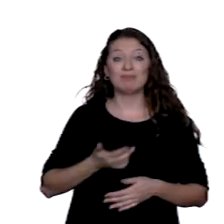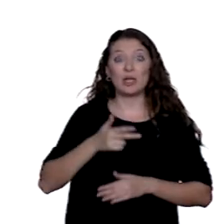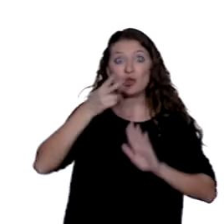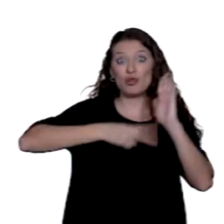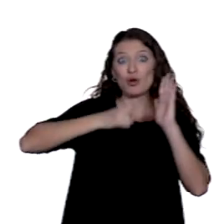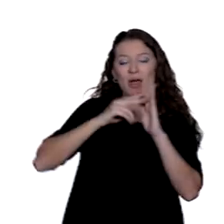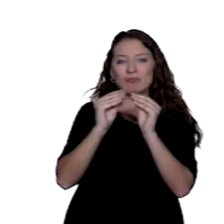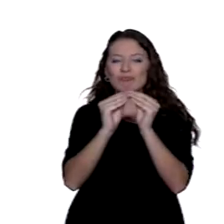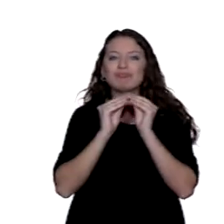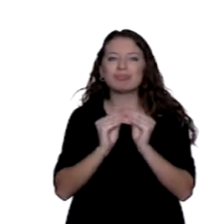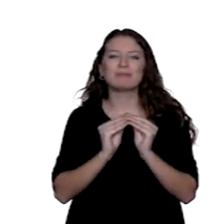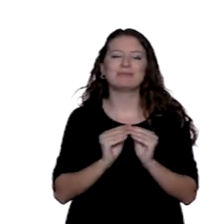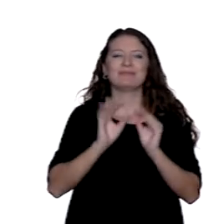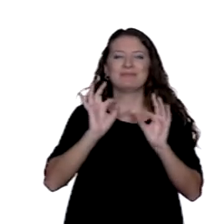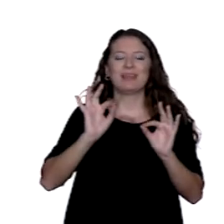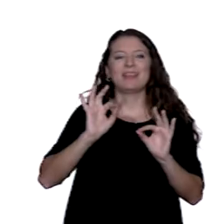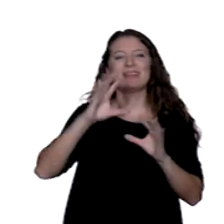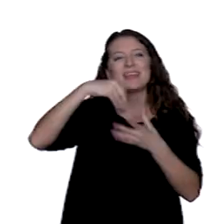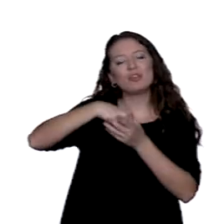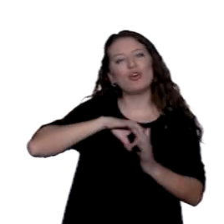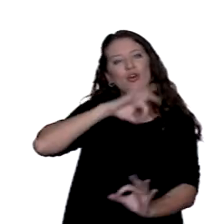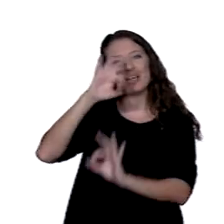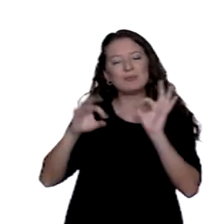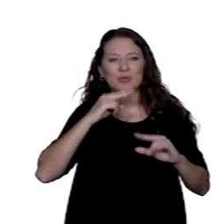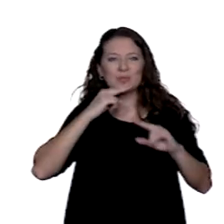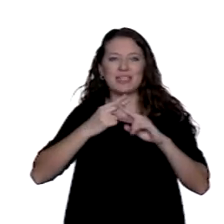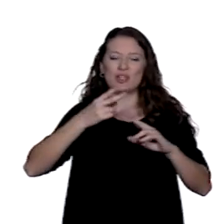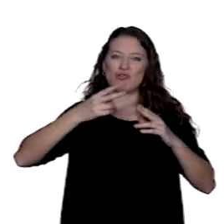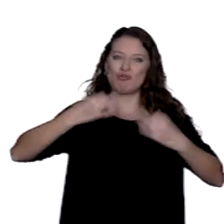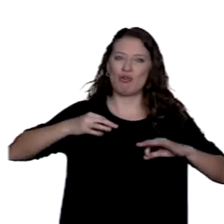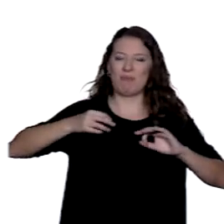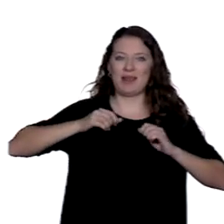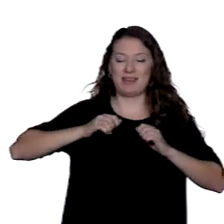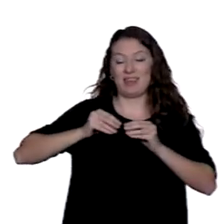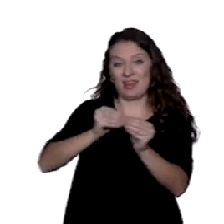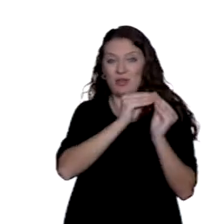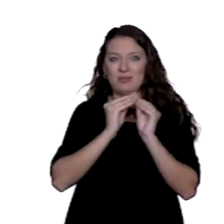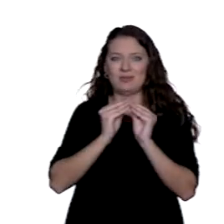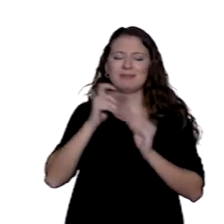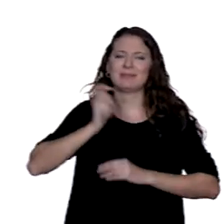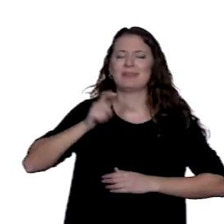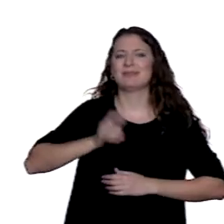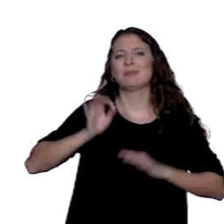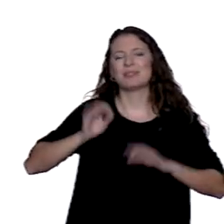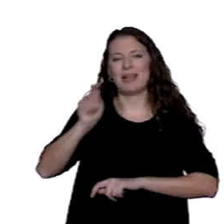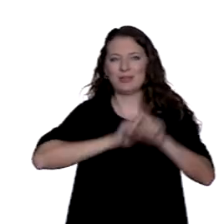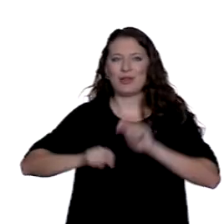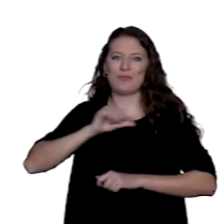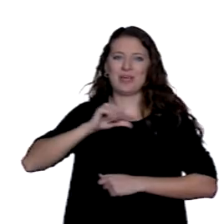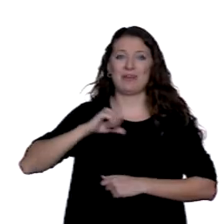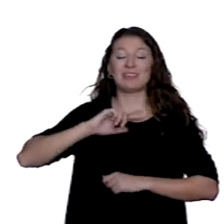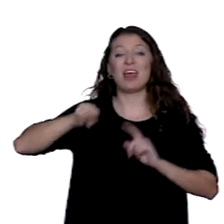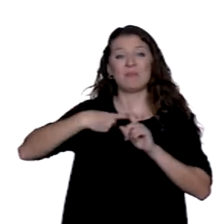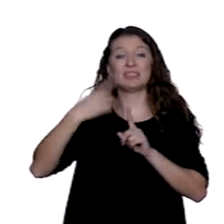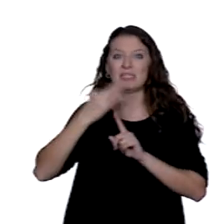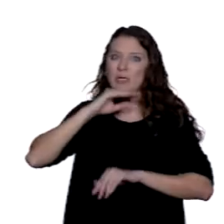en organismos de normalización que suelen ser asociaciones privadas que además están reguladas por la legislación